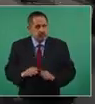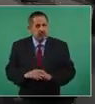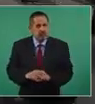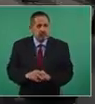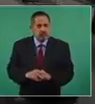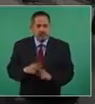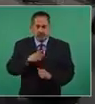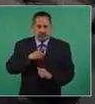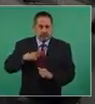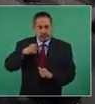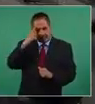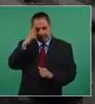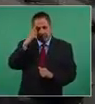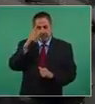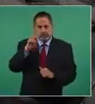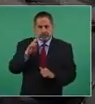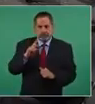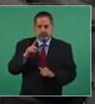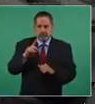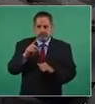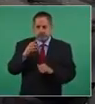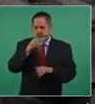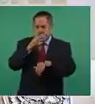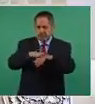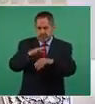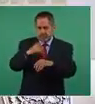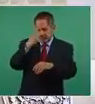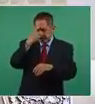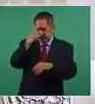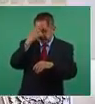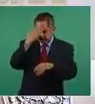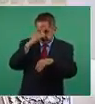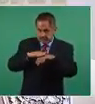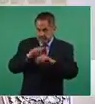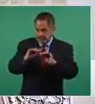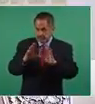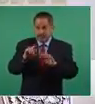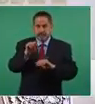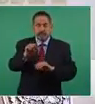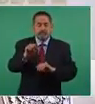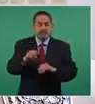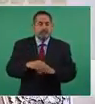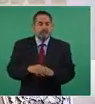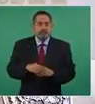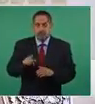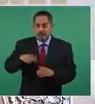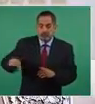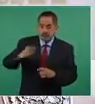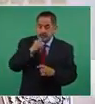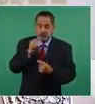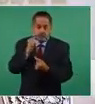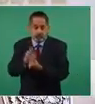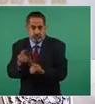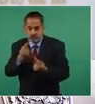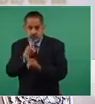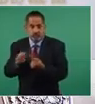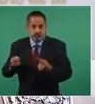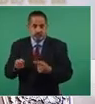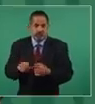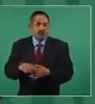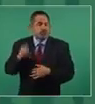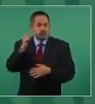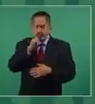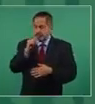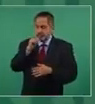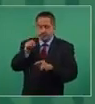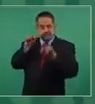debe de quedarse también con la idea de que esos niños, esas niñas siempre